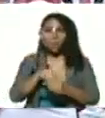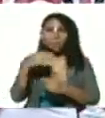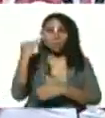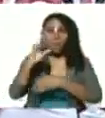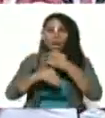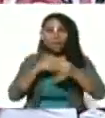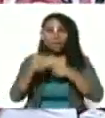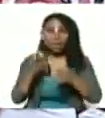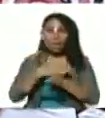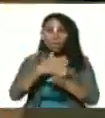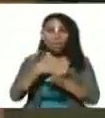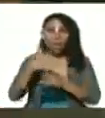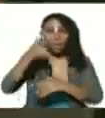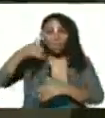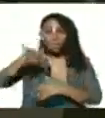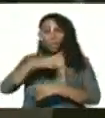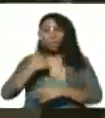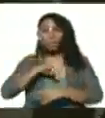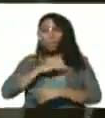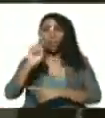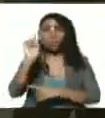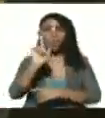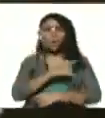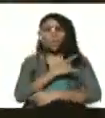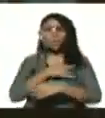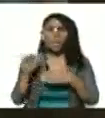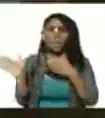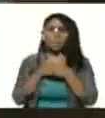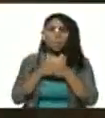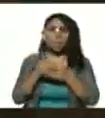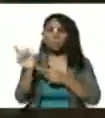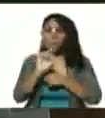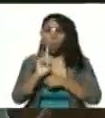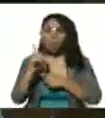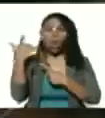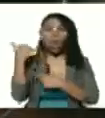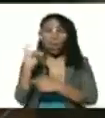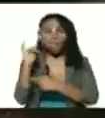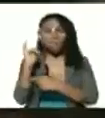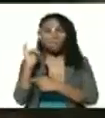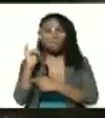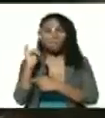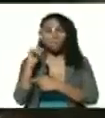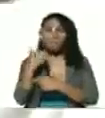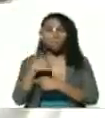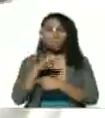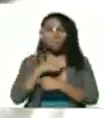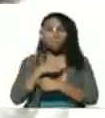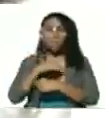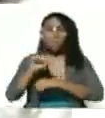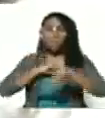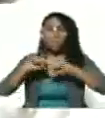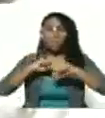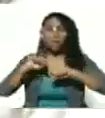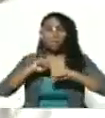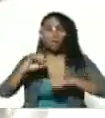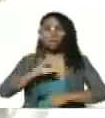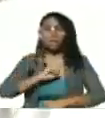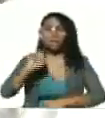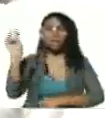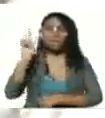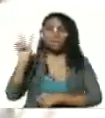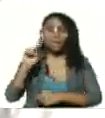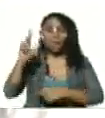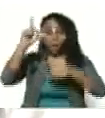compartidas con el pueblo no es una universidad cerrada inclusive nos encontramos movimiento somos Venezuela